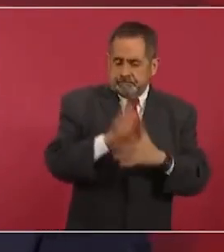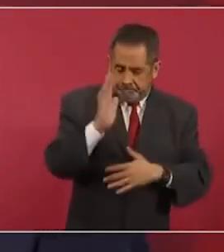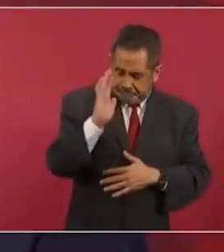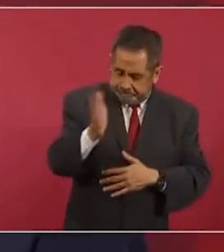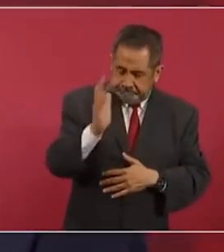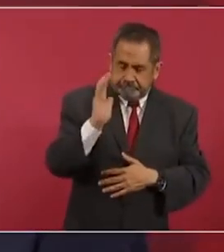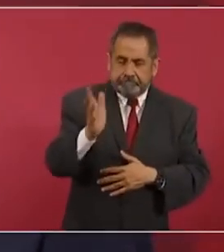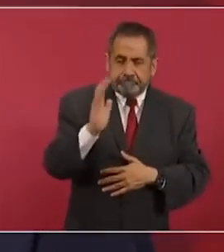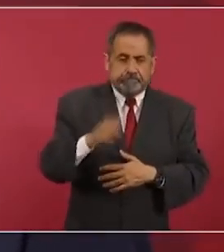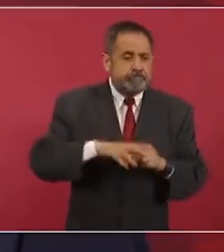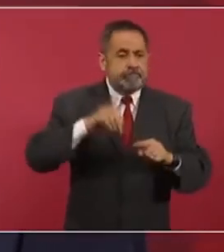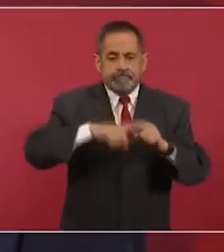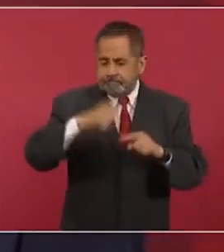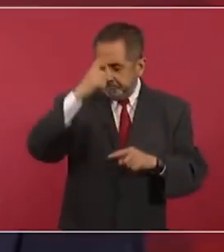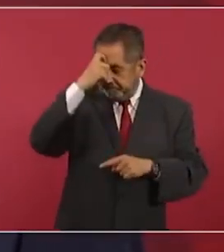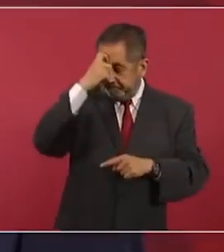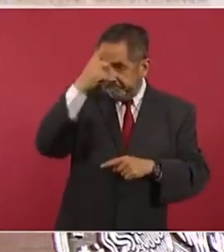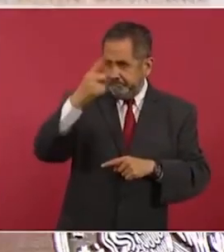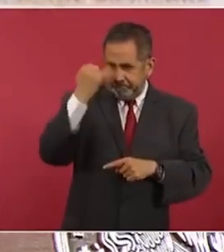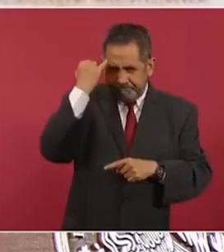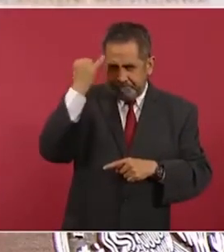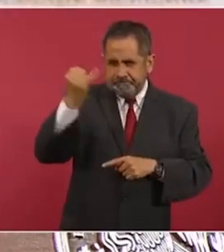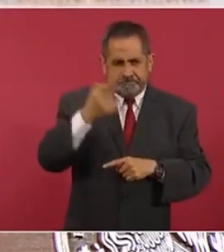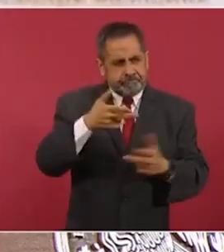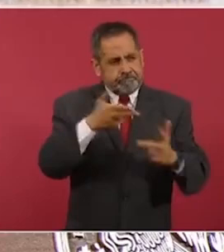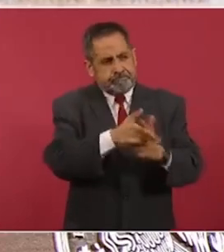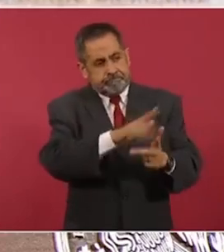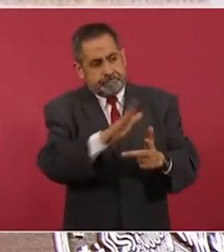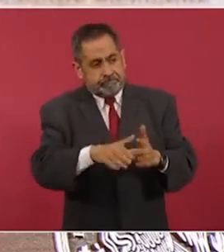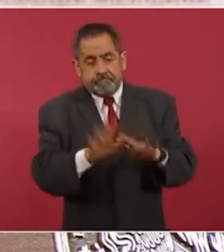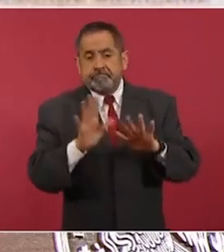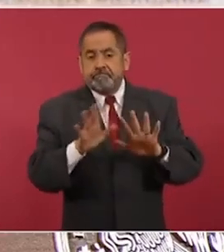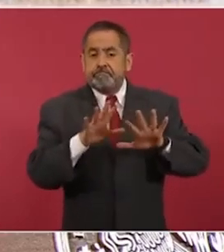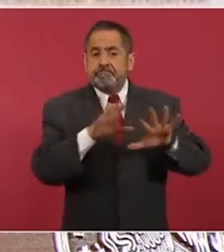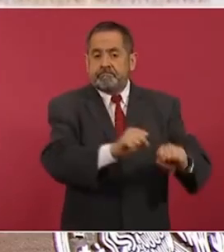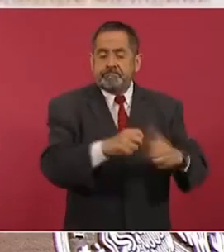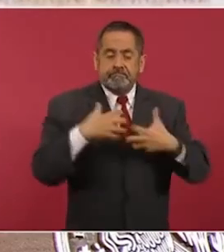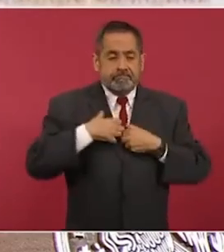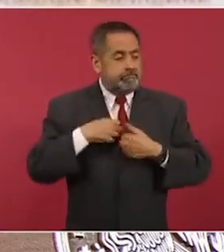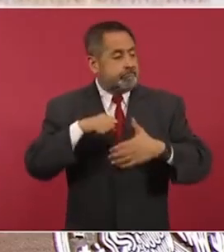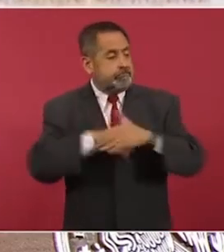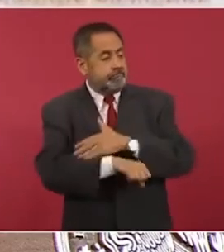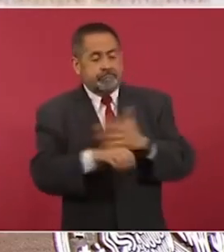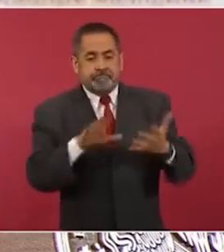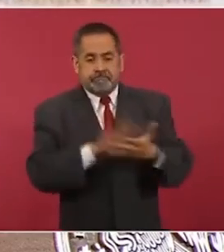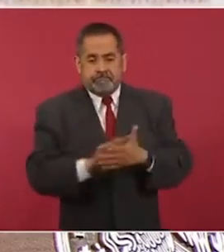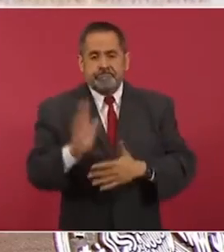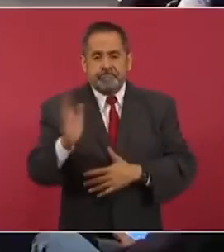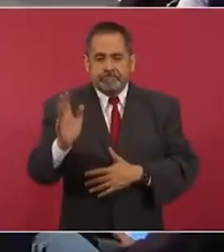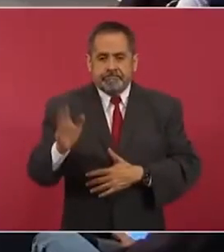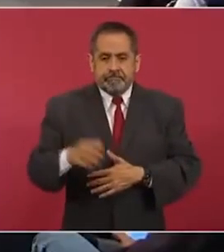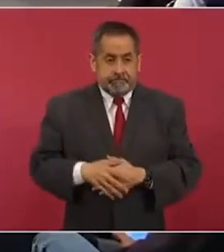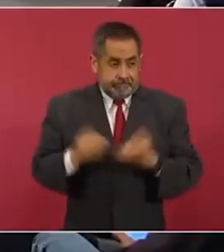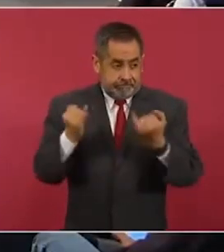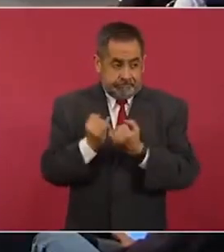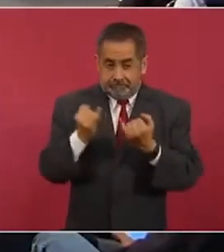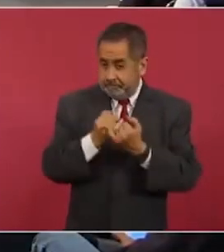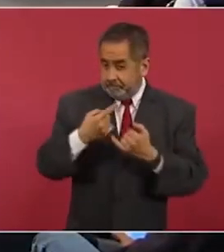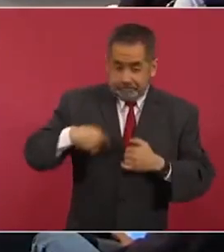materiales e intelectuales están en la cárcel, entonces no somos lo mismo.